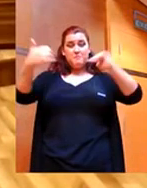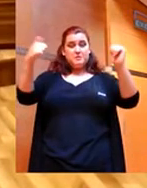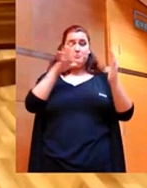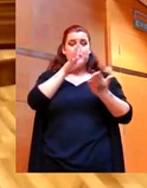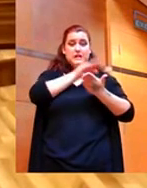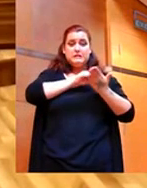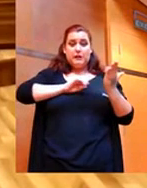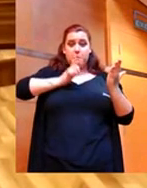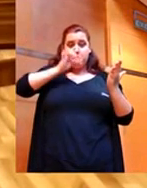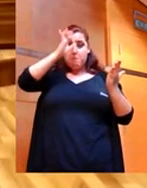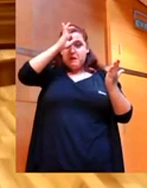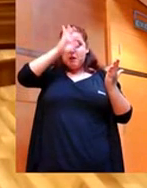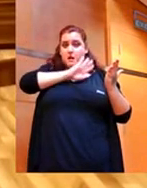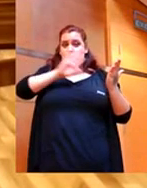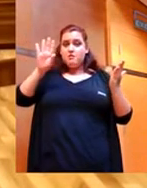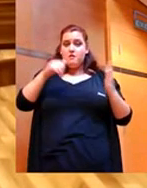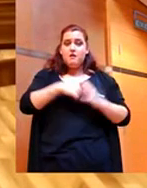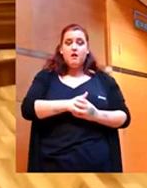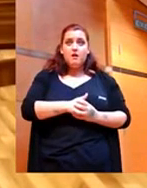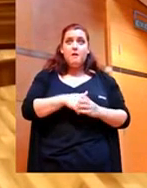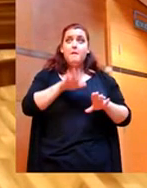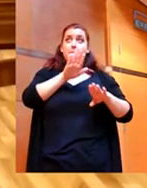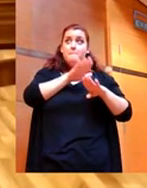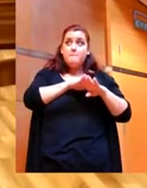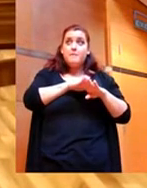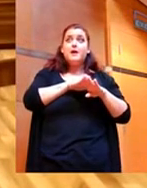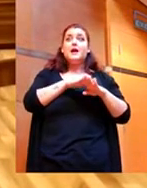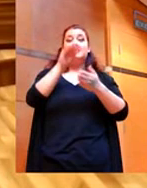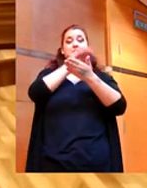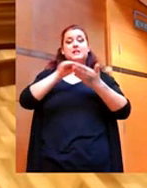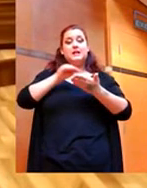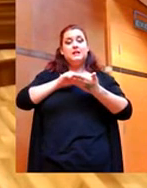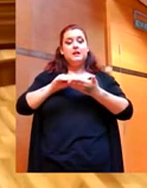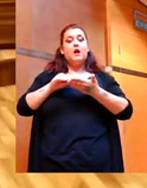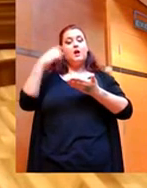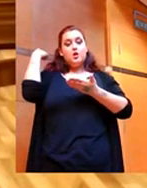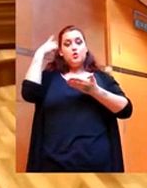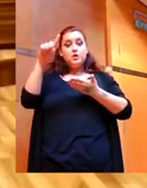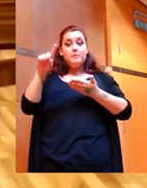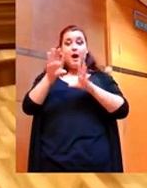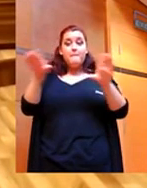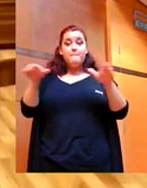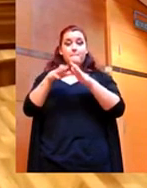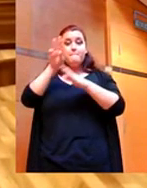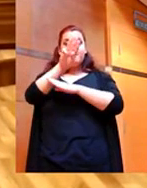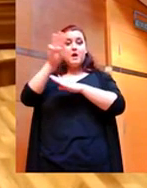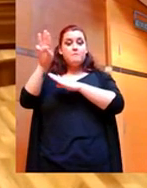constancia de esas enmiendas para que la sepa, secretaría, si está de acuerdo el PP con el PSBB.